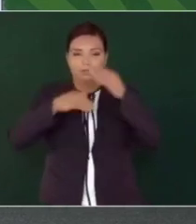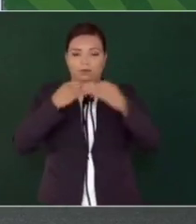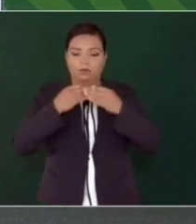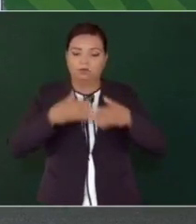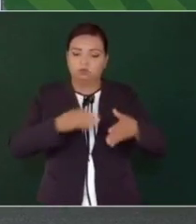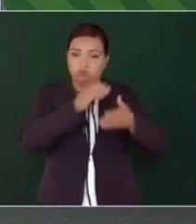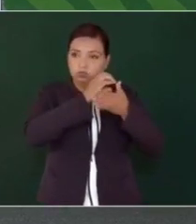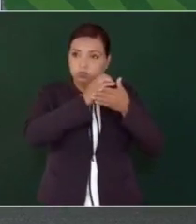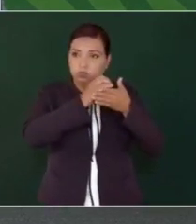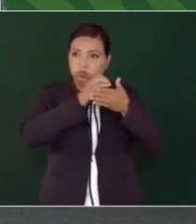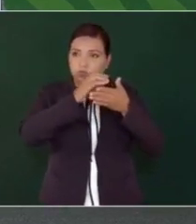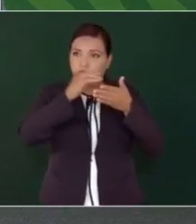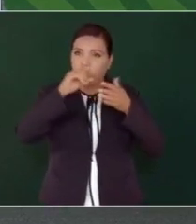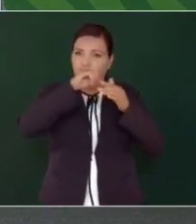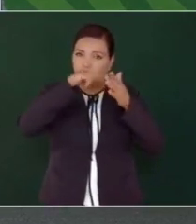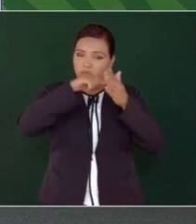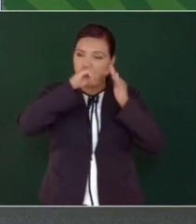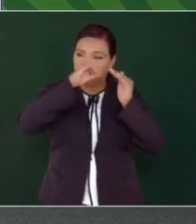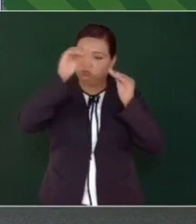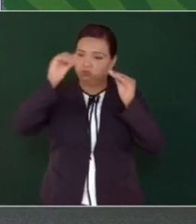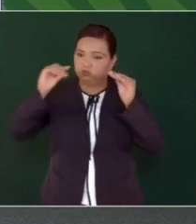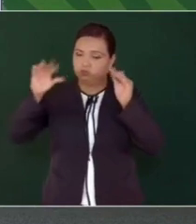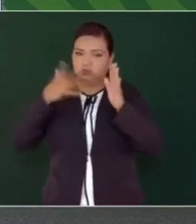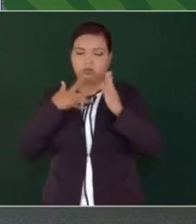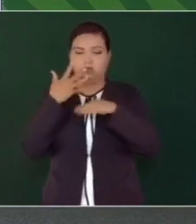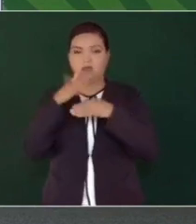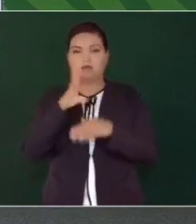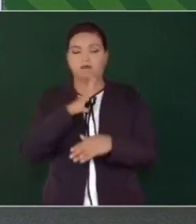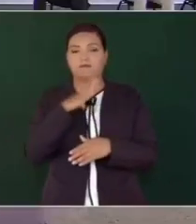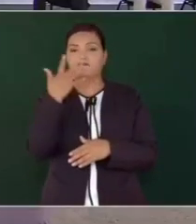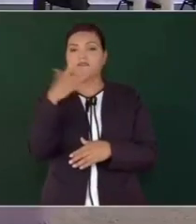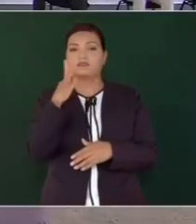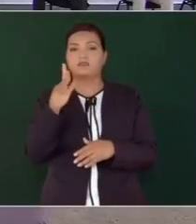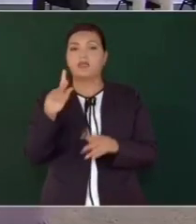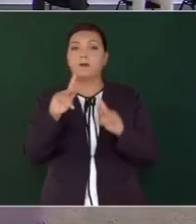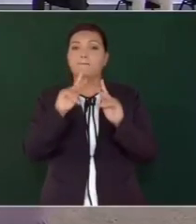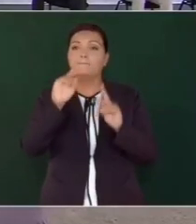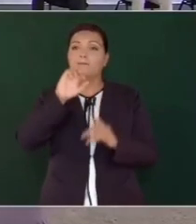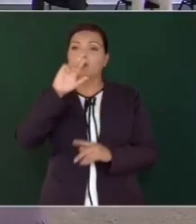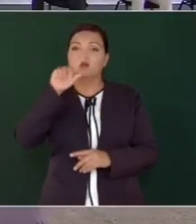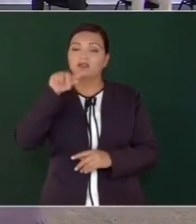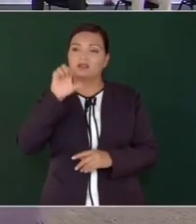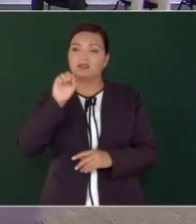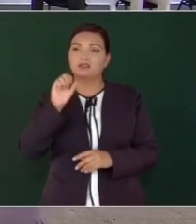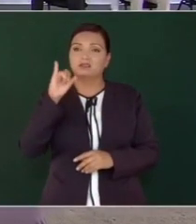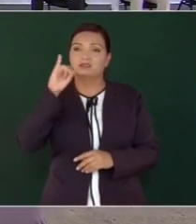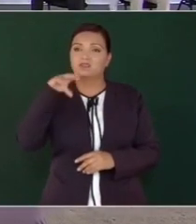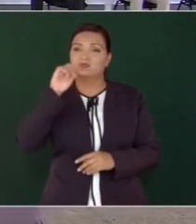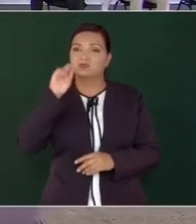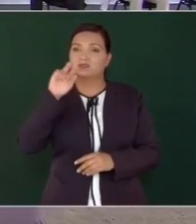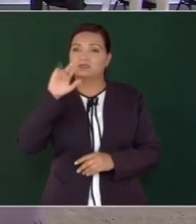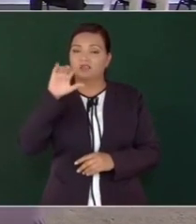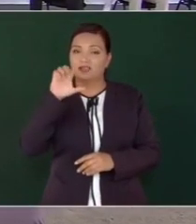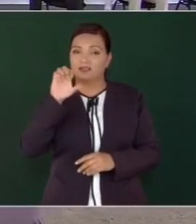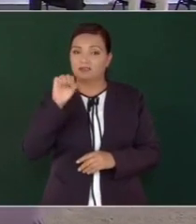corredor, ya se tienen 10 parques industriales